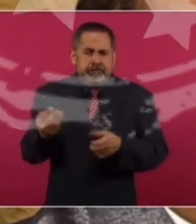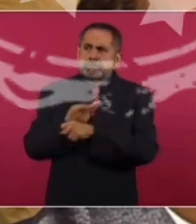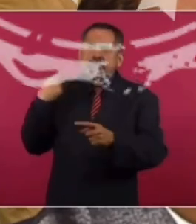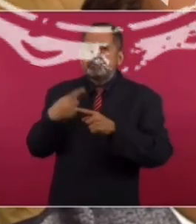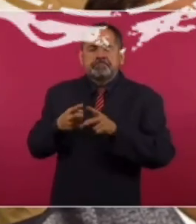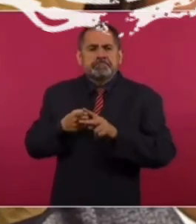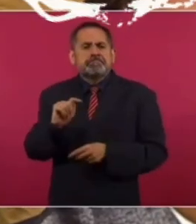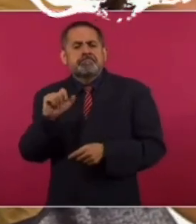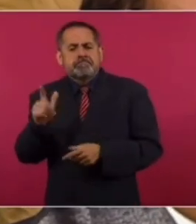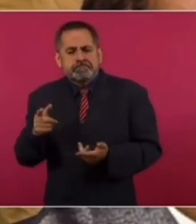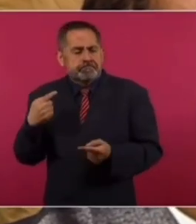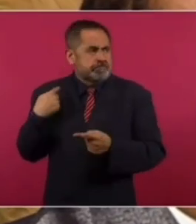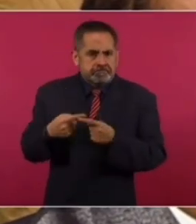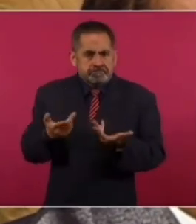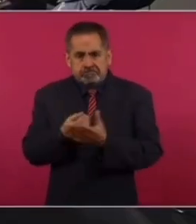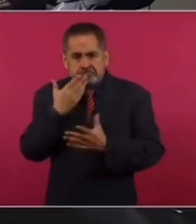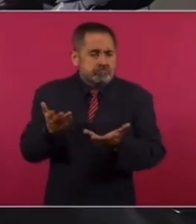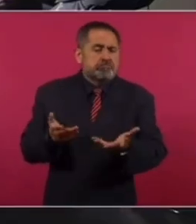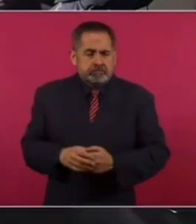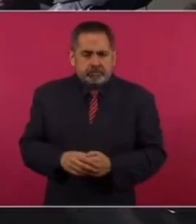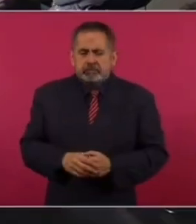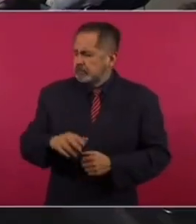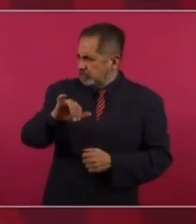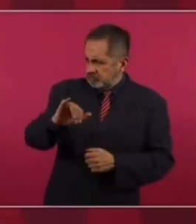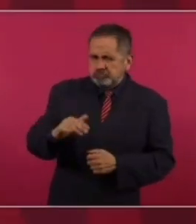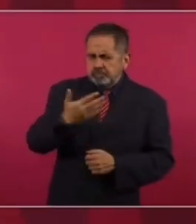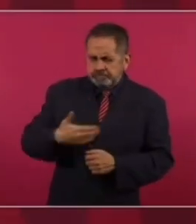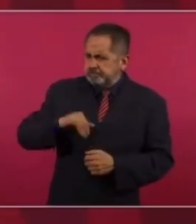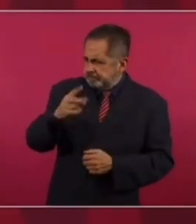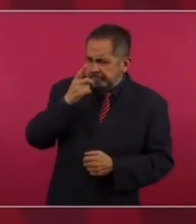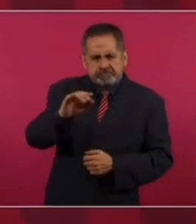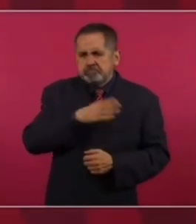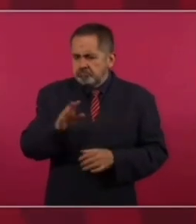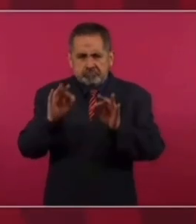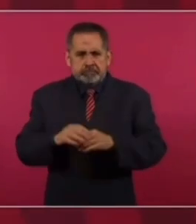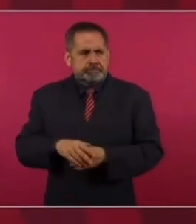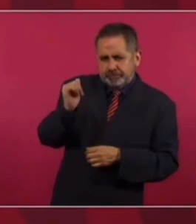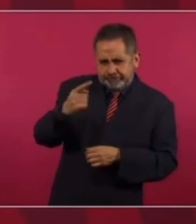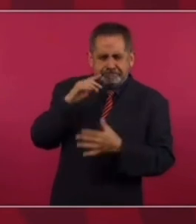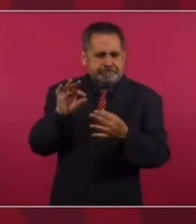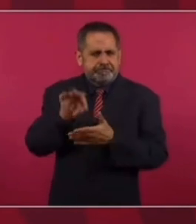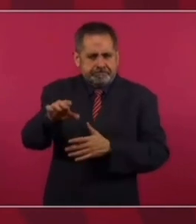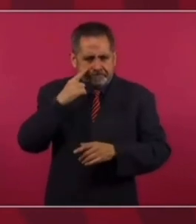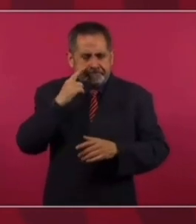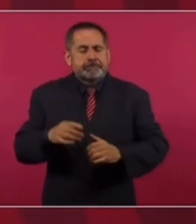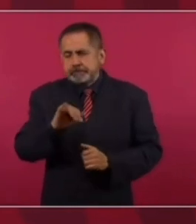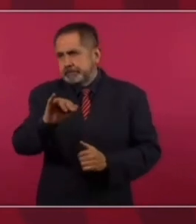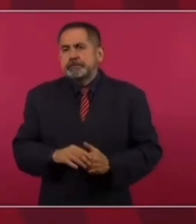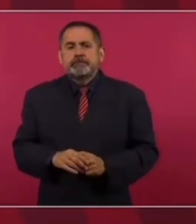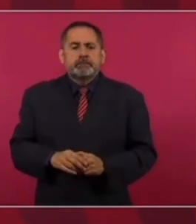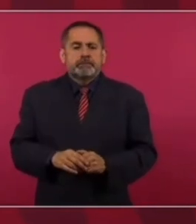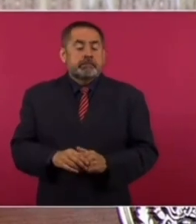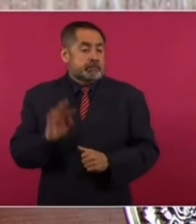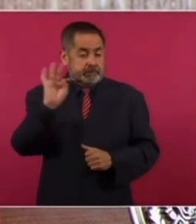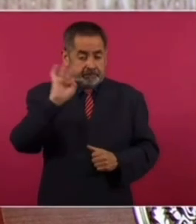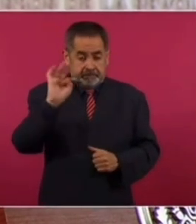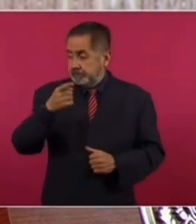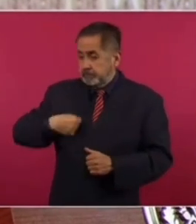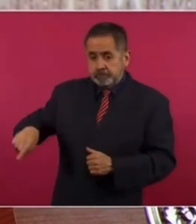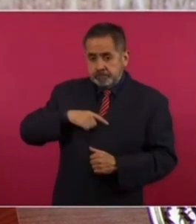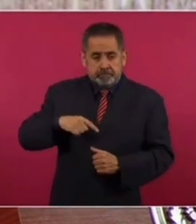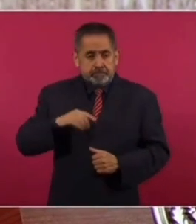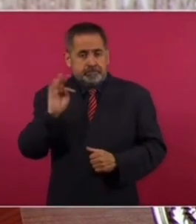¿Cuál es el balance ya después de un rato que se ha aplicado? Es bueno, este, miren, lo voy a decir. Si nosotros no hubiésemos